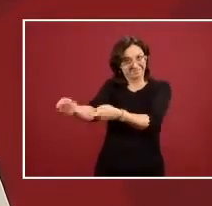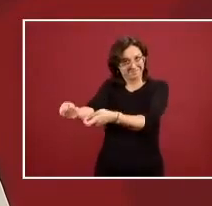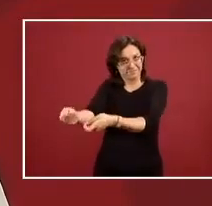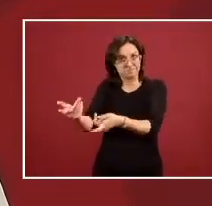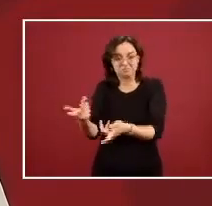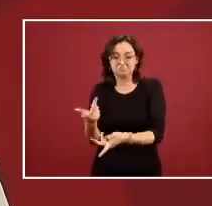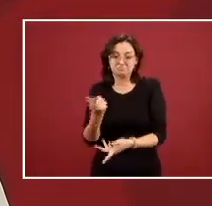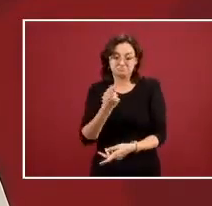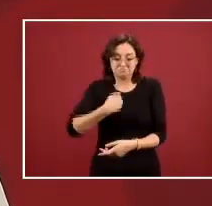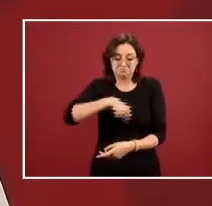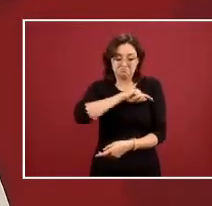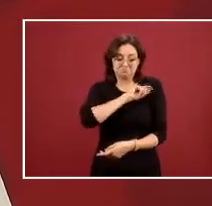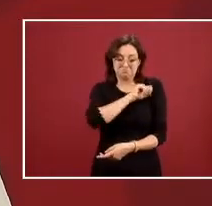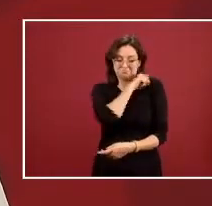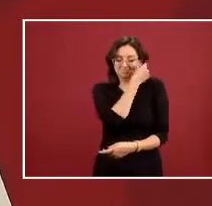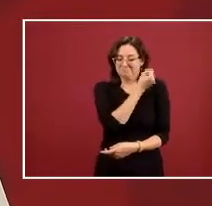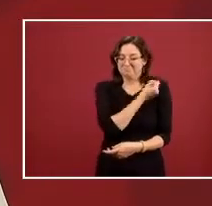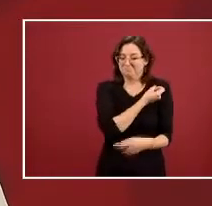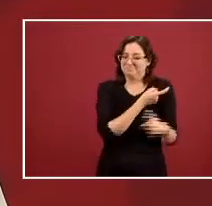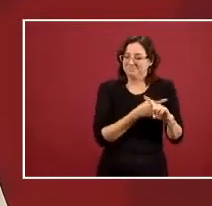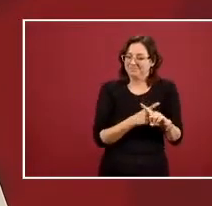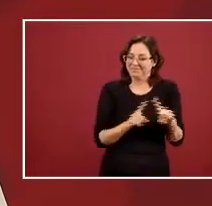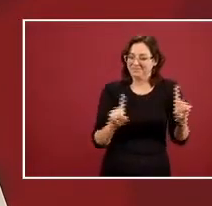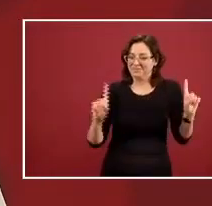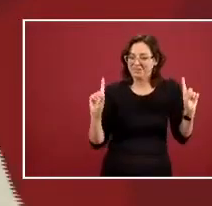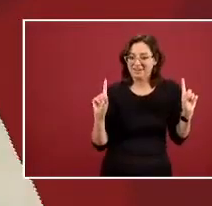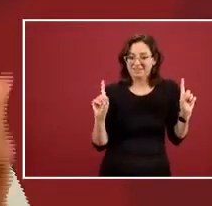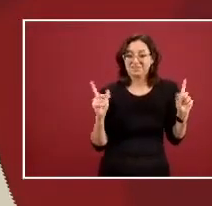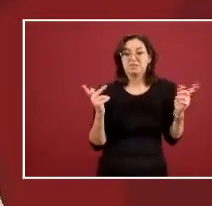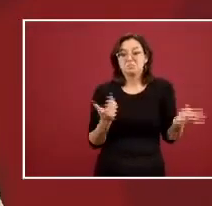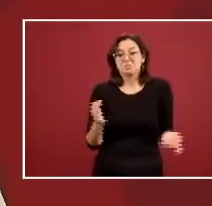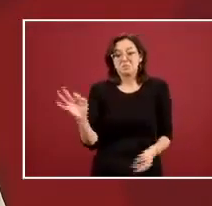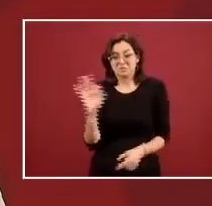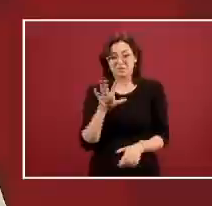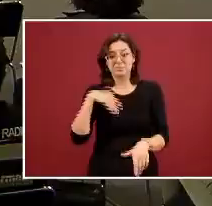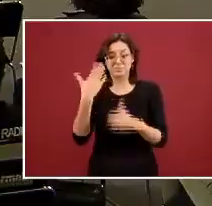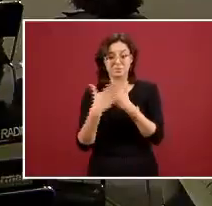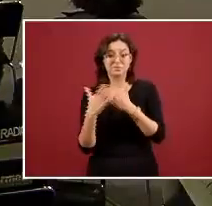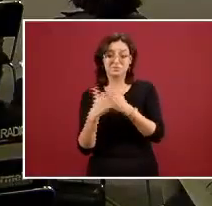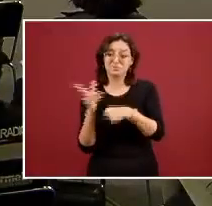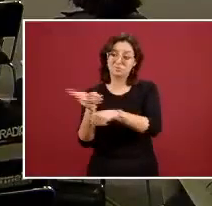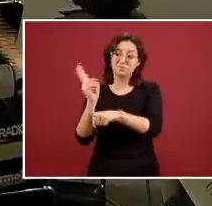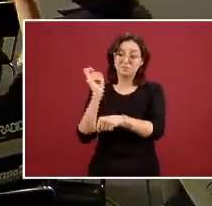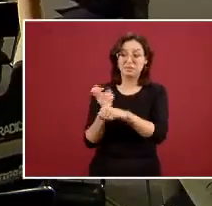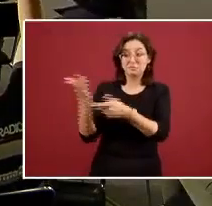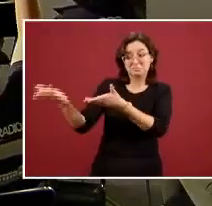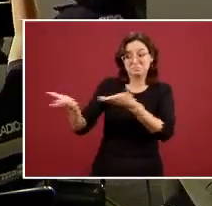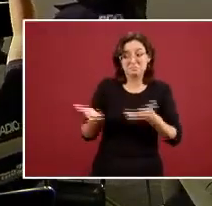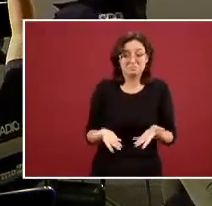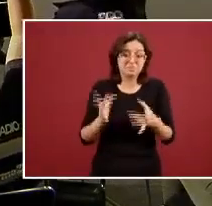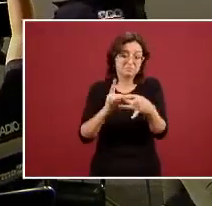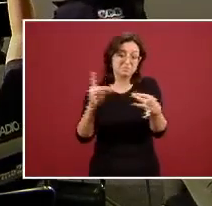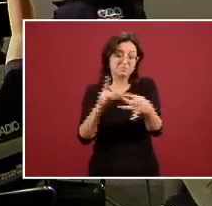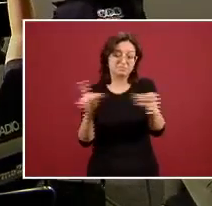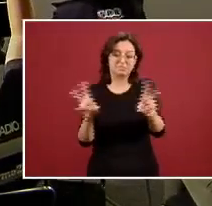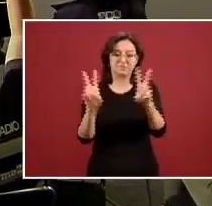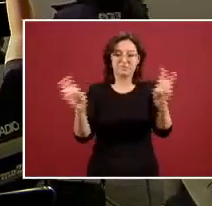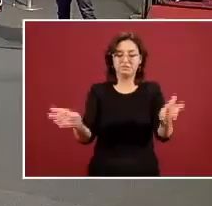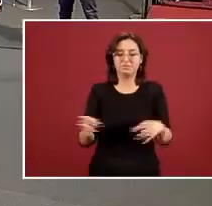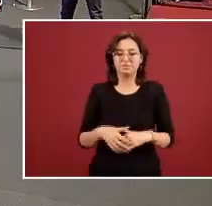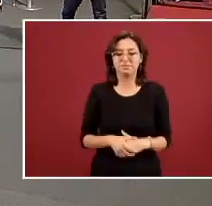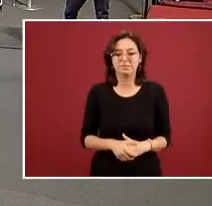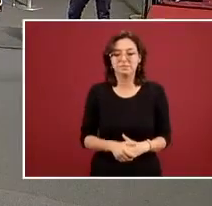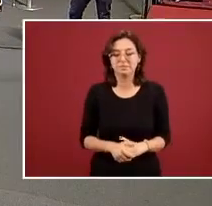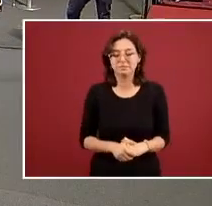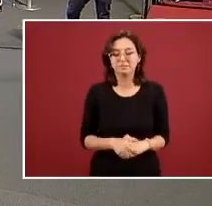en algún momento quizá tener la oportunidad de que él nos acompañe y hable de este tema gracias usted por favor